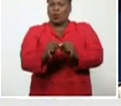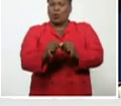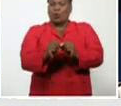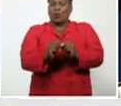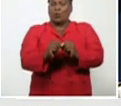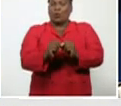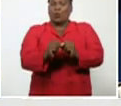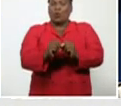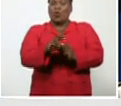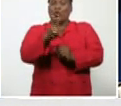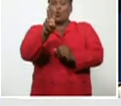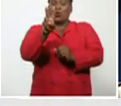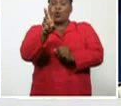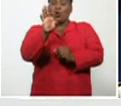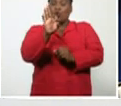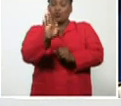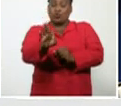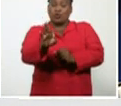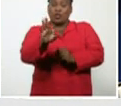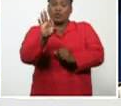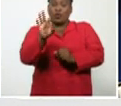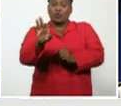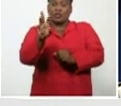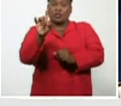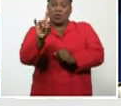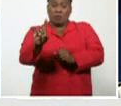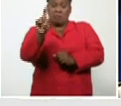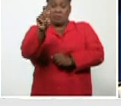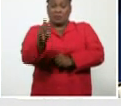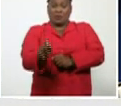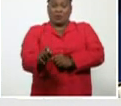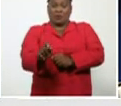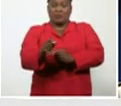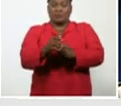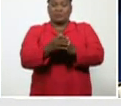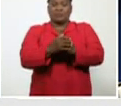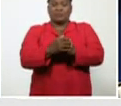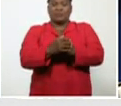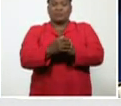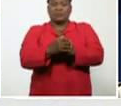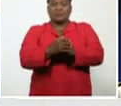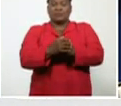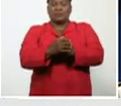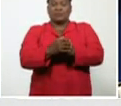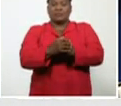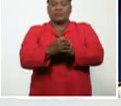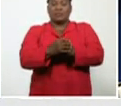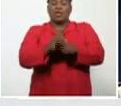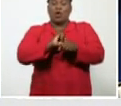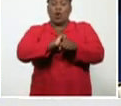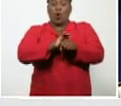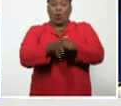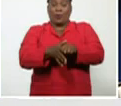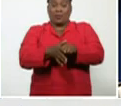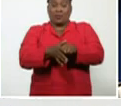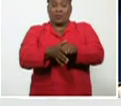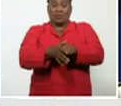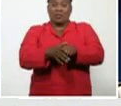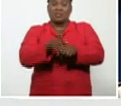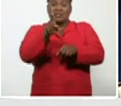889 personas. Para COVID-19 se estudiaron 1